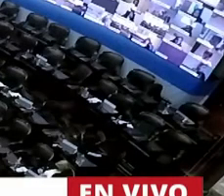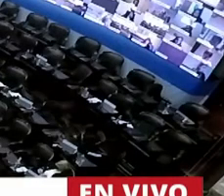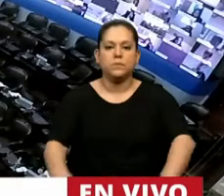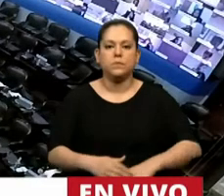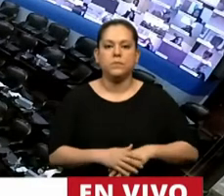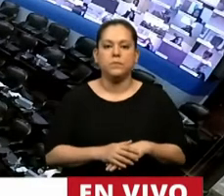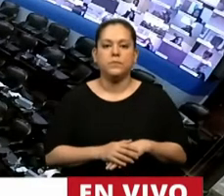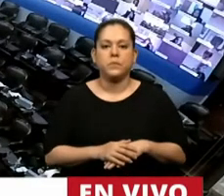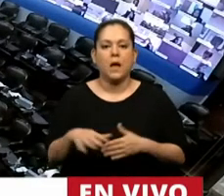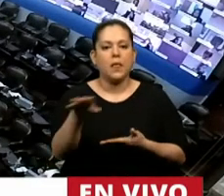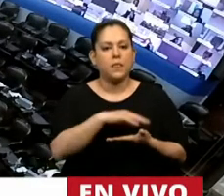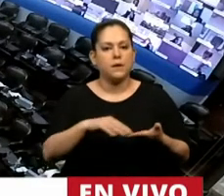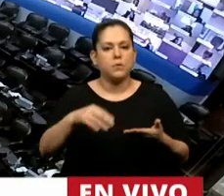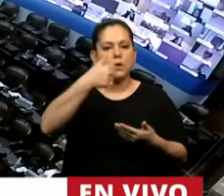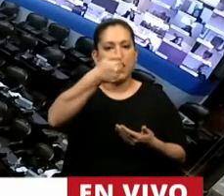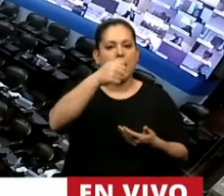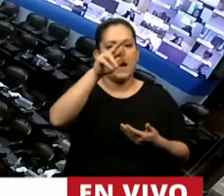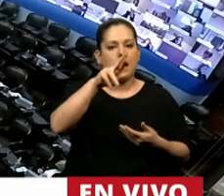Muchas gracias, Presidenta.